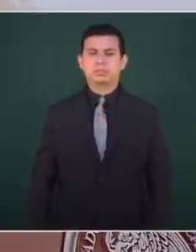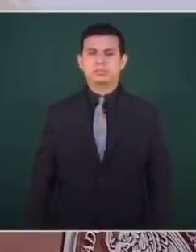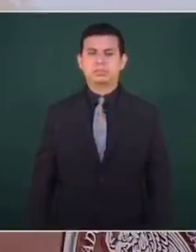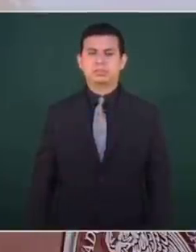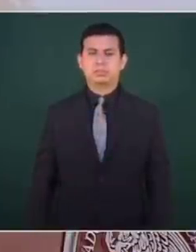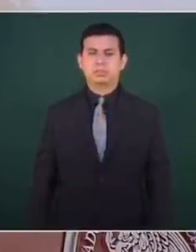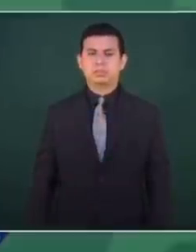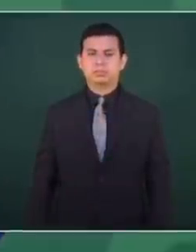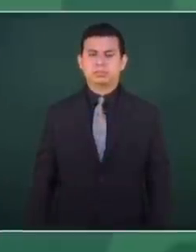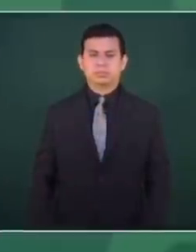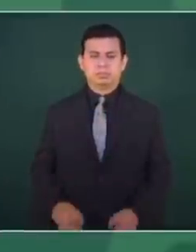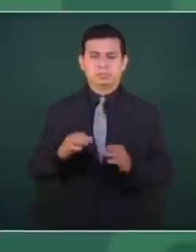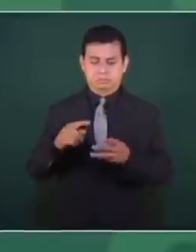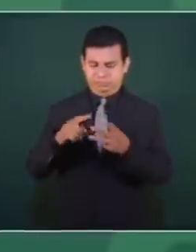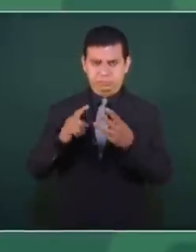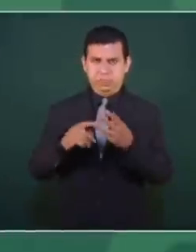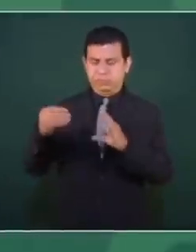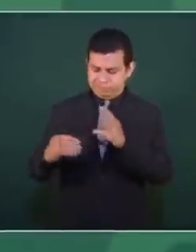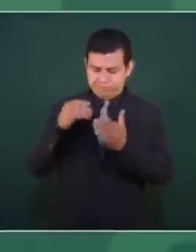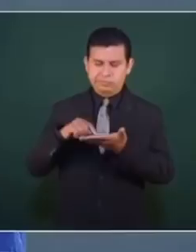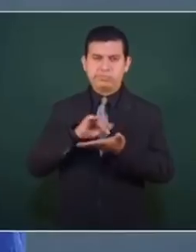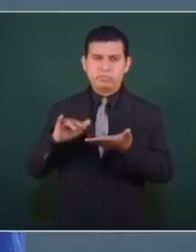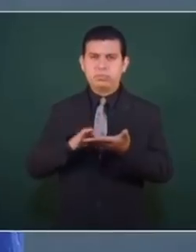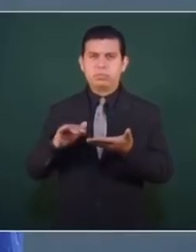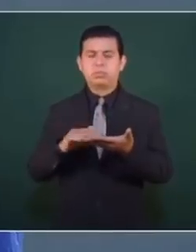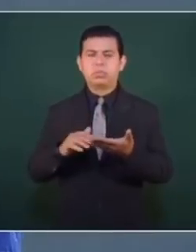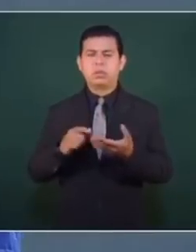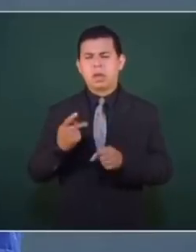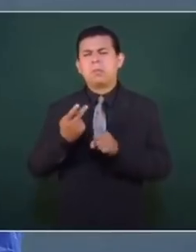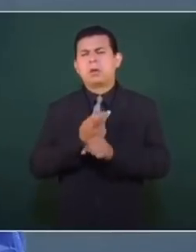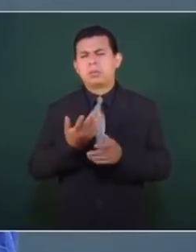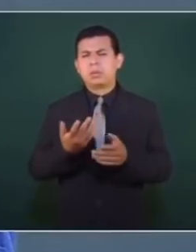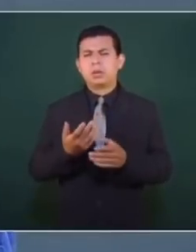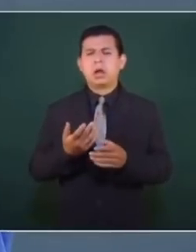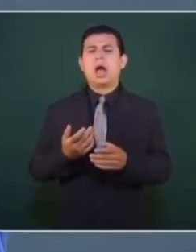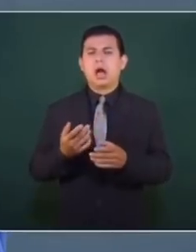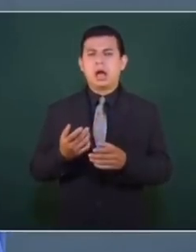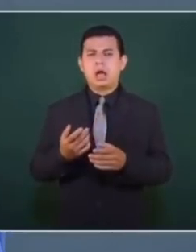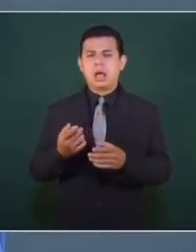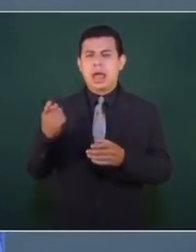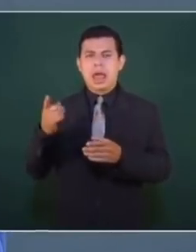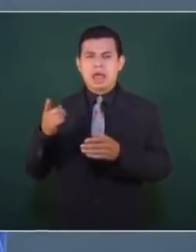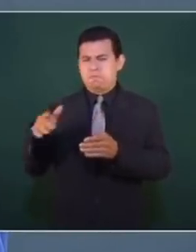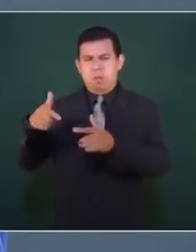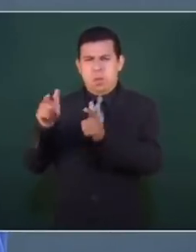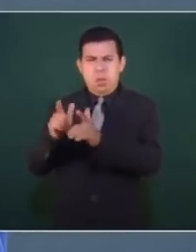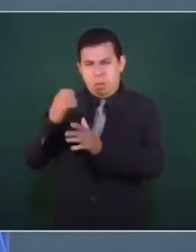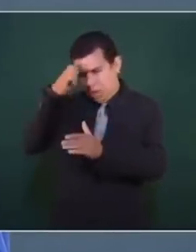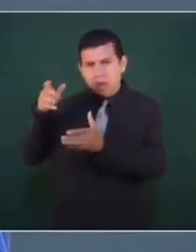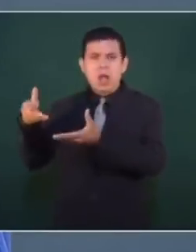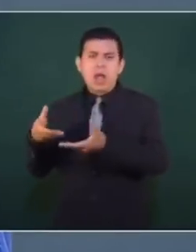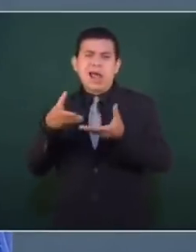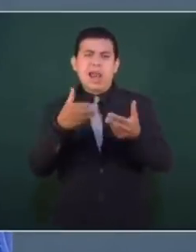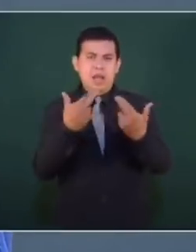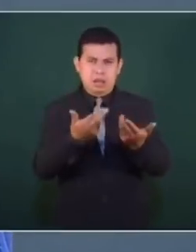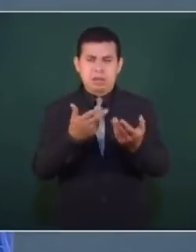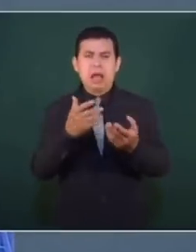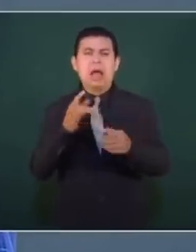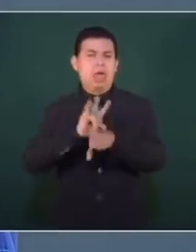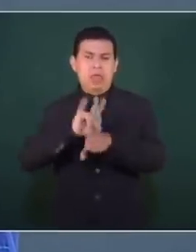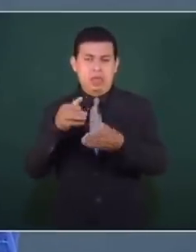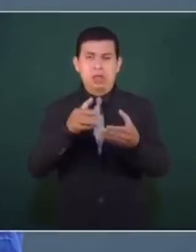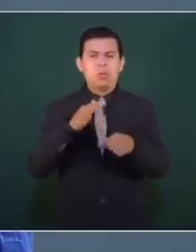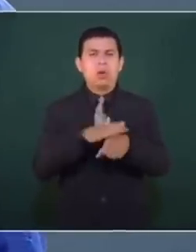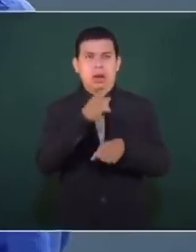De acuerdo a la información que tenemos, fueron a entregar un supuesto regalo, porque el dueño y el gerente,